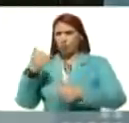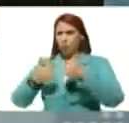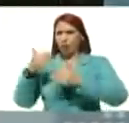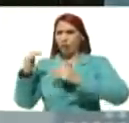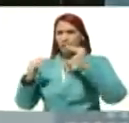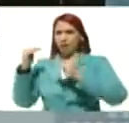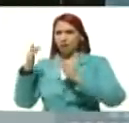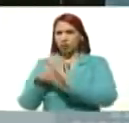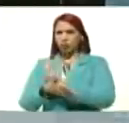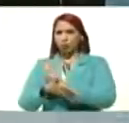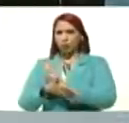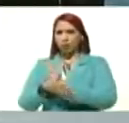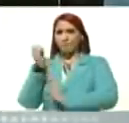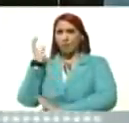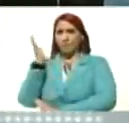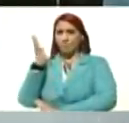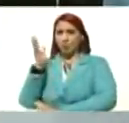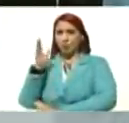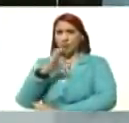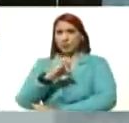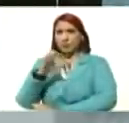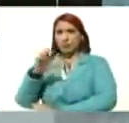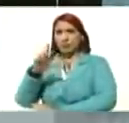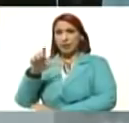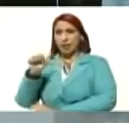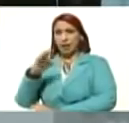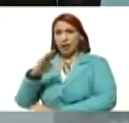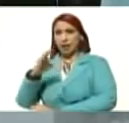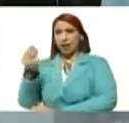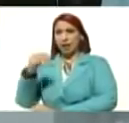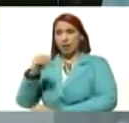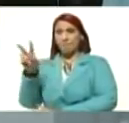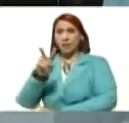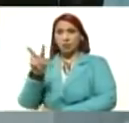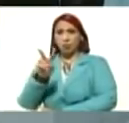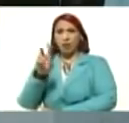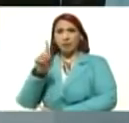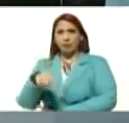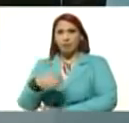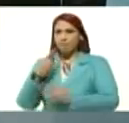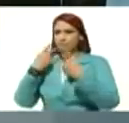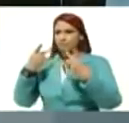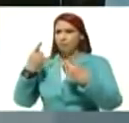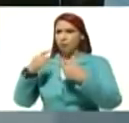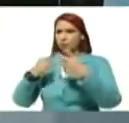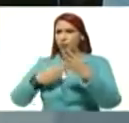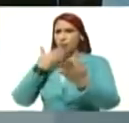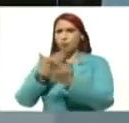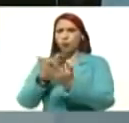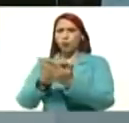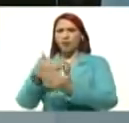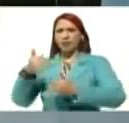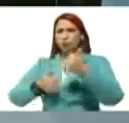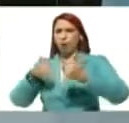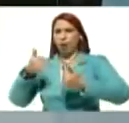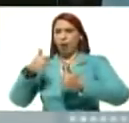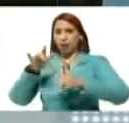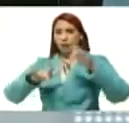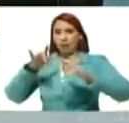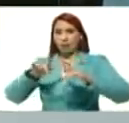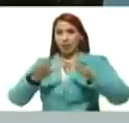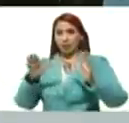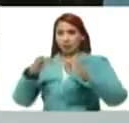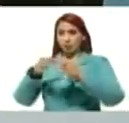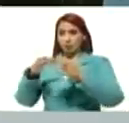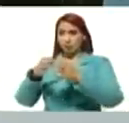balance, de la cumbre, de la CELAT, además Venezuela, llevó, varias propuestas, entre ellas, la secretaría, de